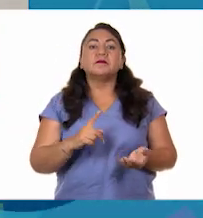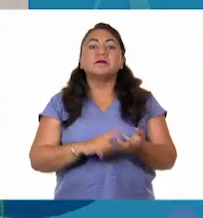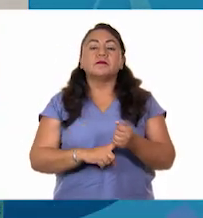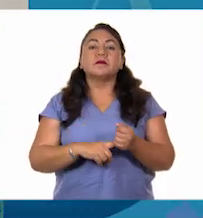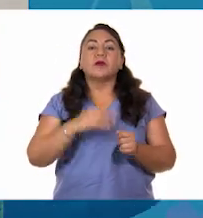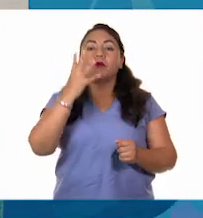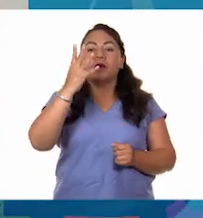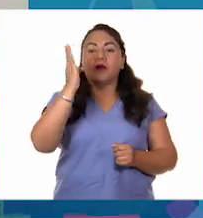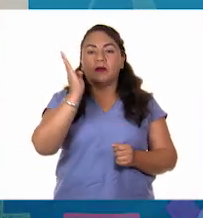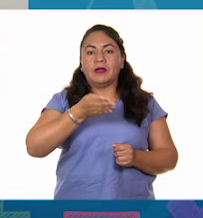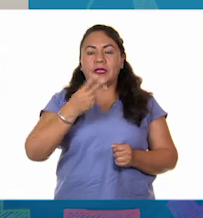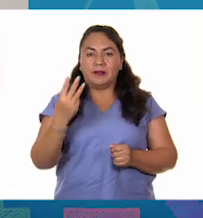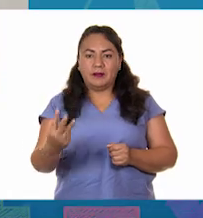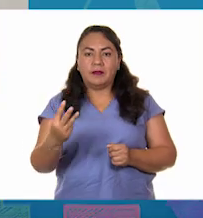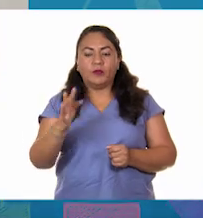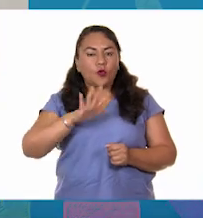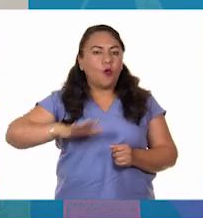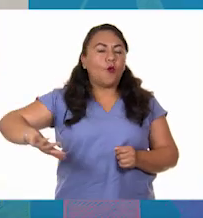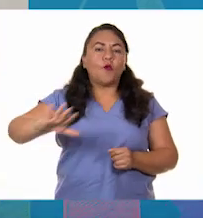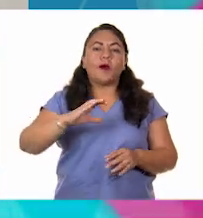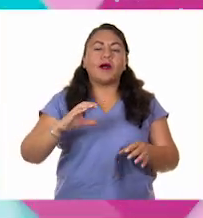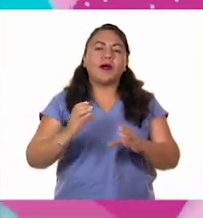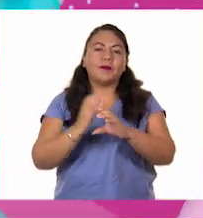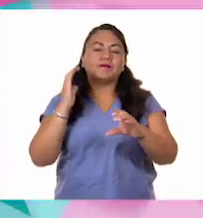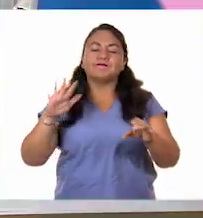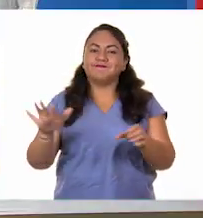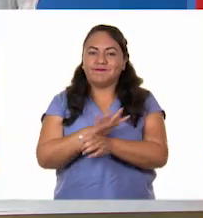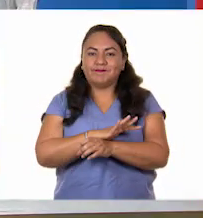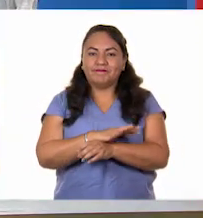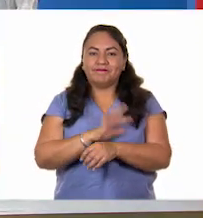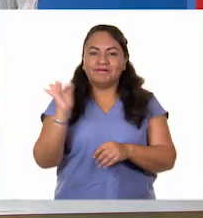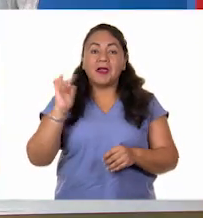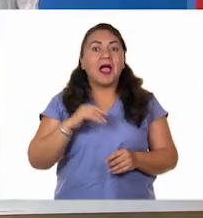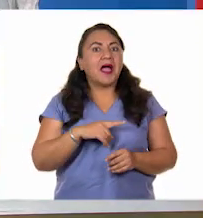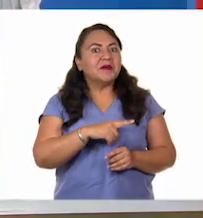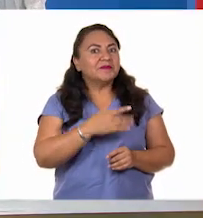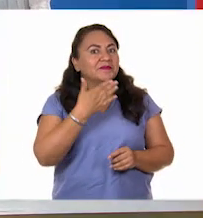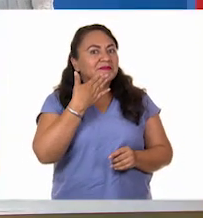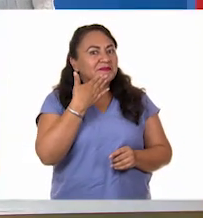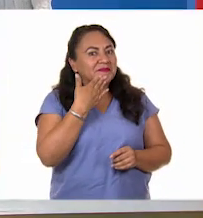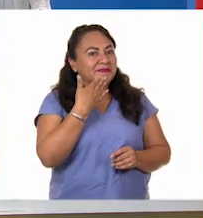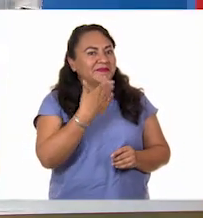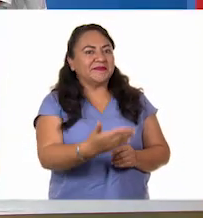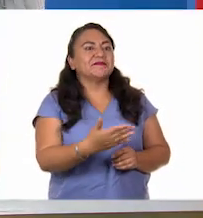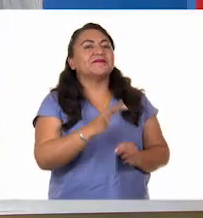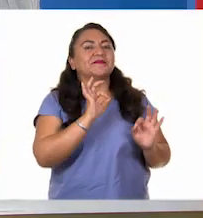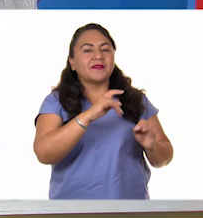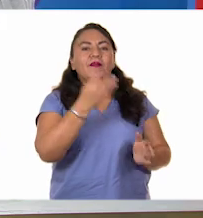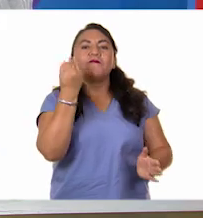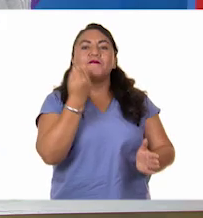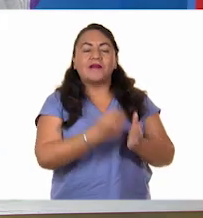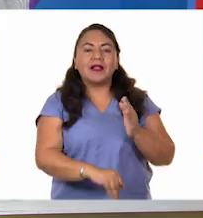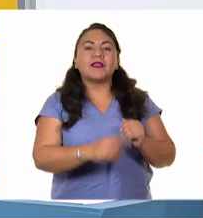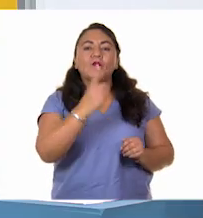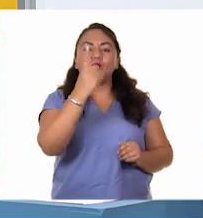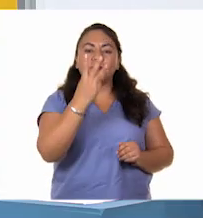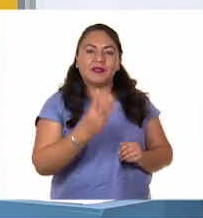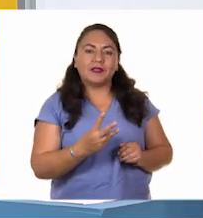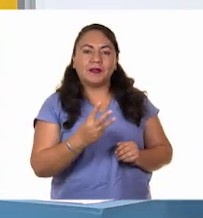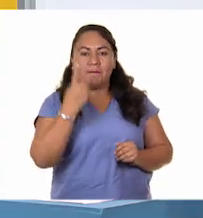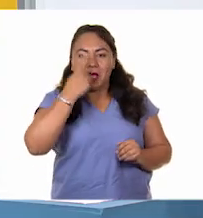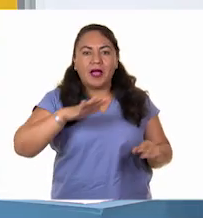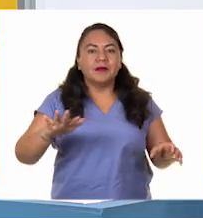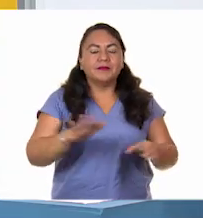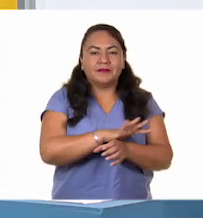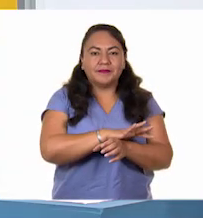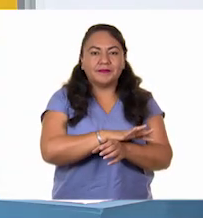tercio para que se llene todo el camión entero. Adiós. Correctísimo. Efectivamente, falta un tercio para